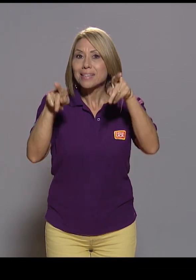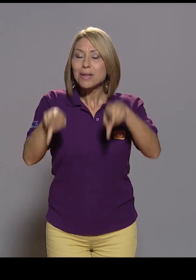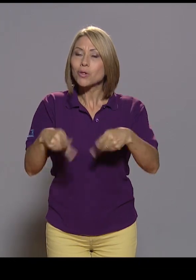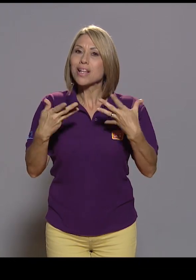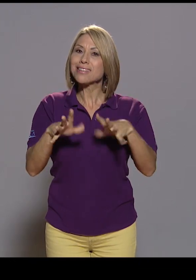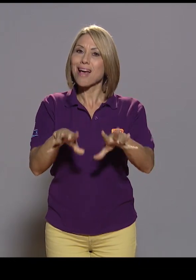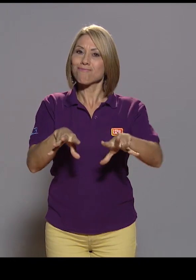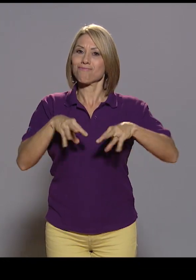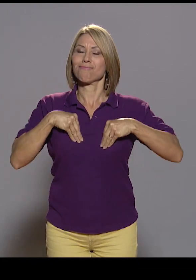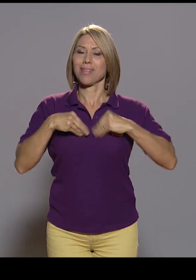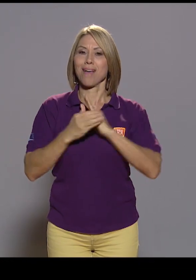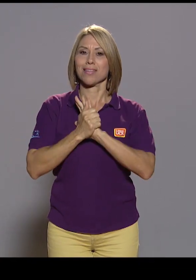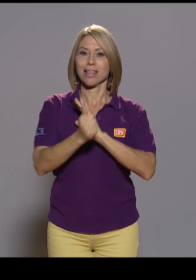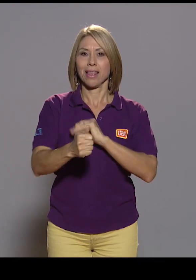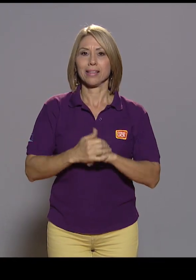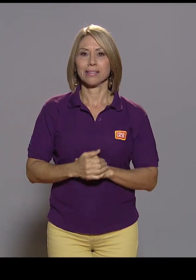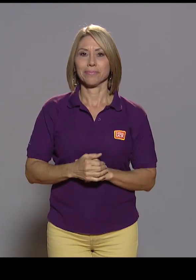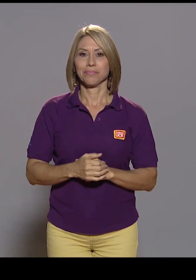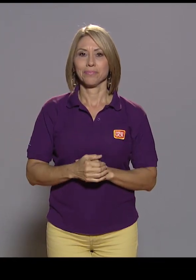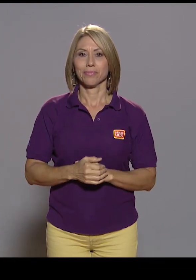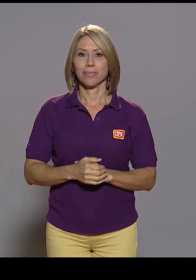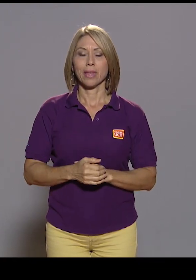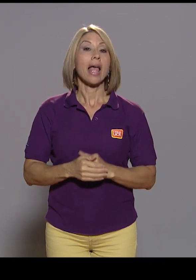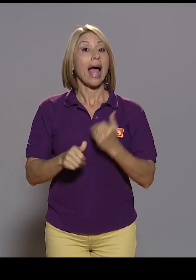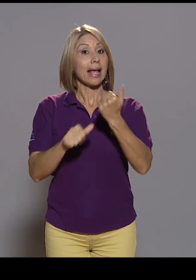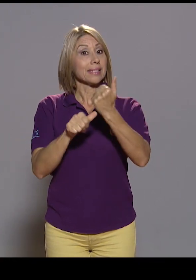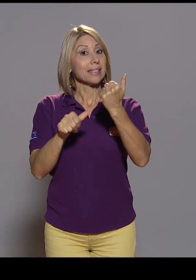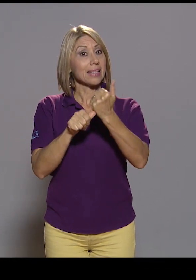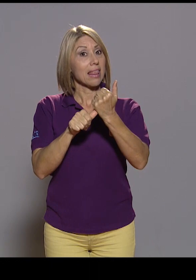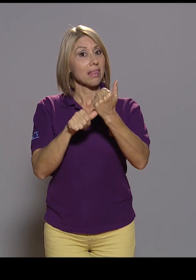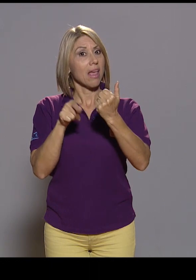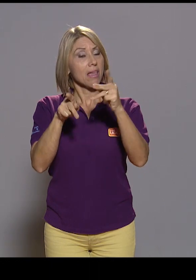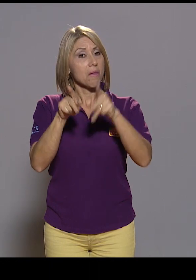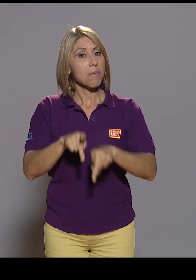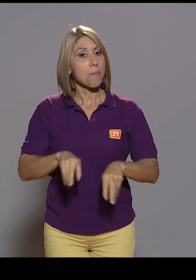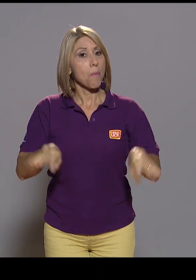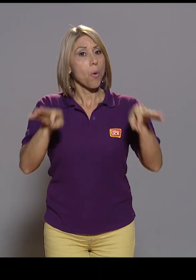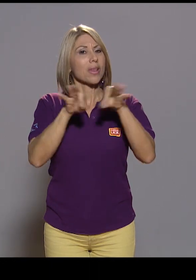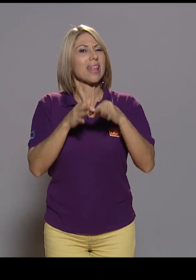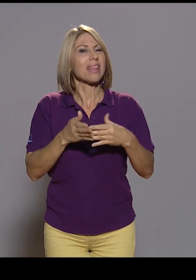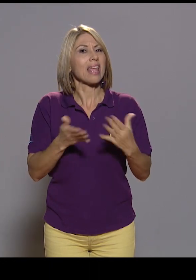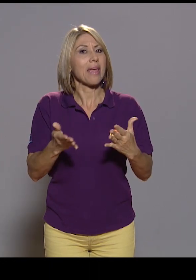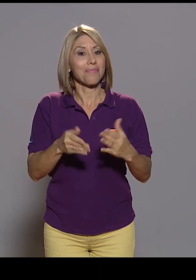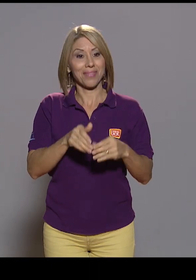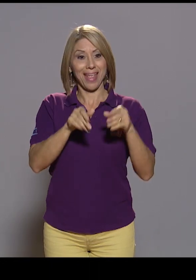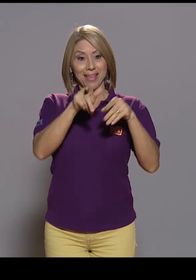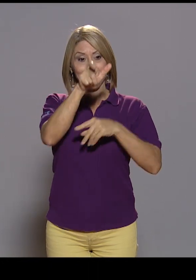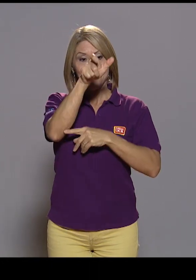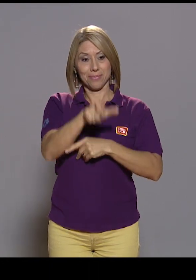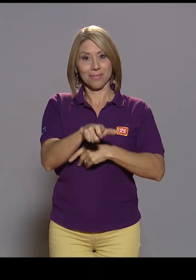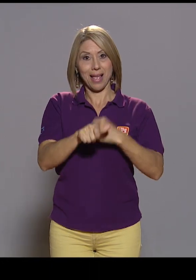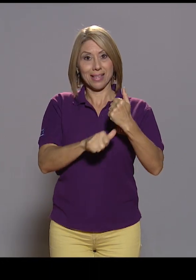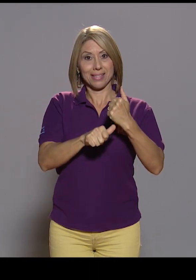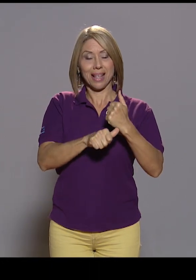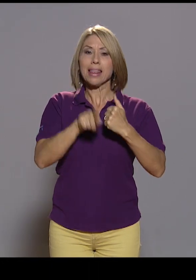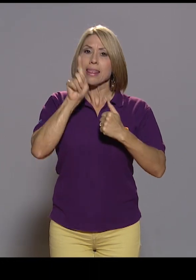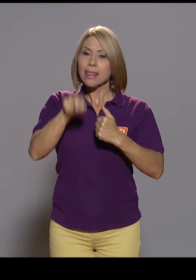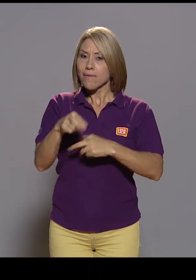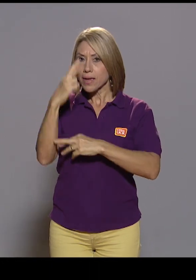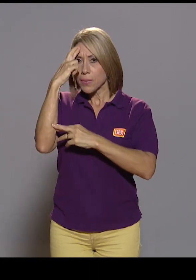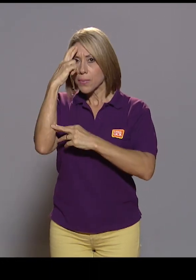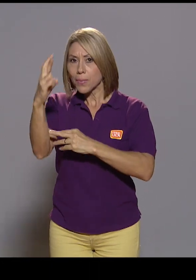Y en ese proceso, ¿verdad?, qué es lo importante del asistente, que el asistente tiene que ser respetuoso de los derechos de las personas con